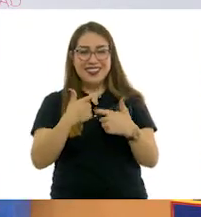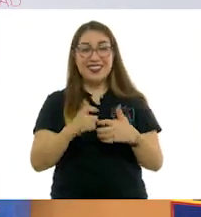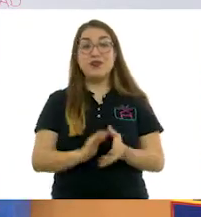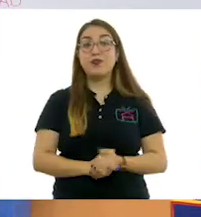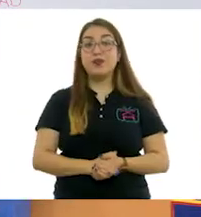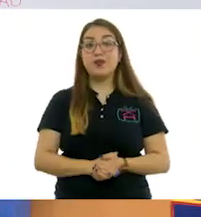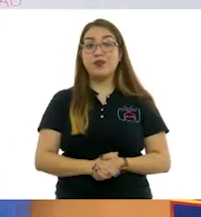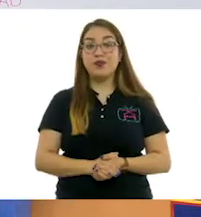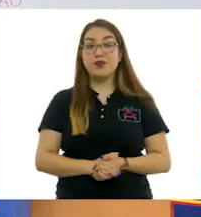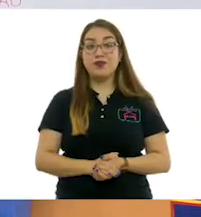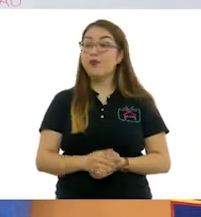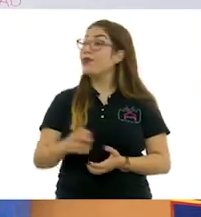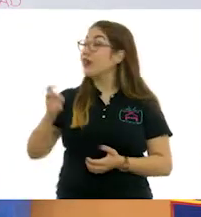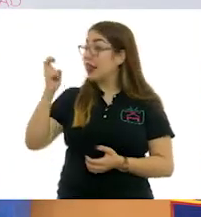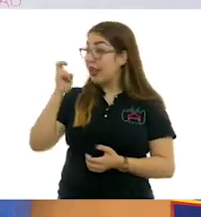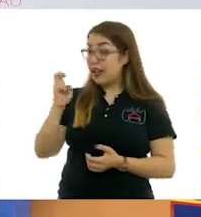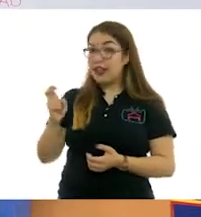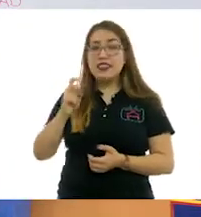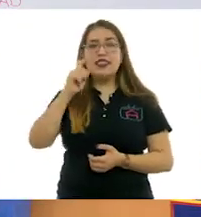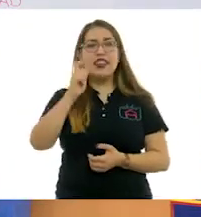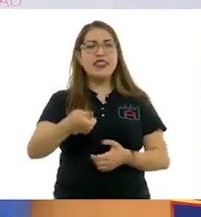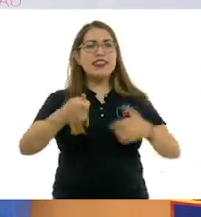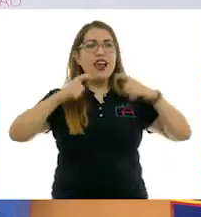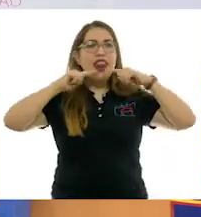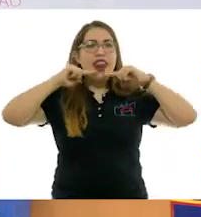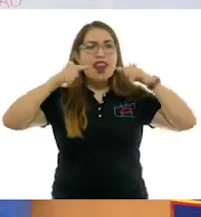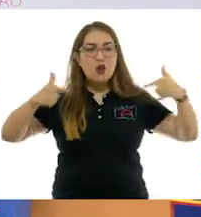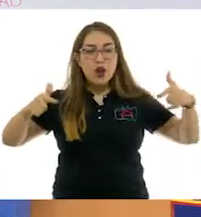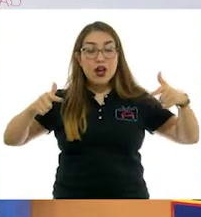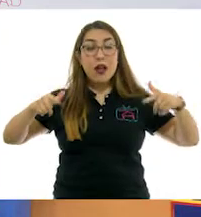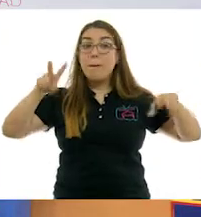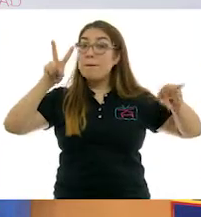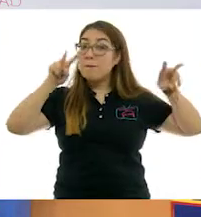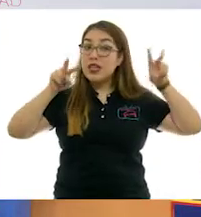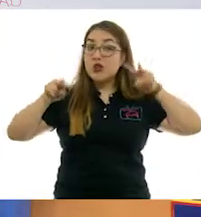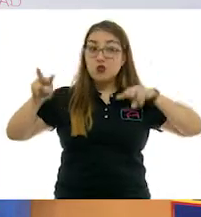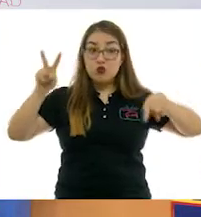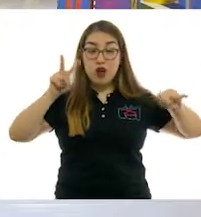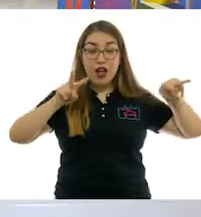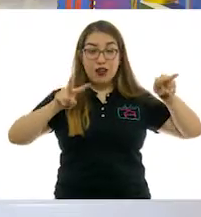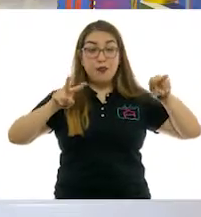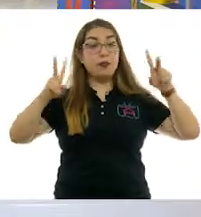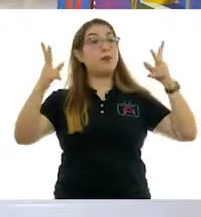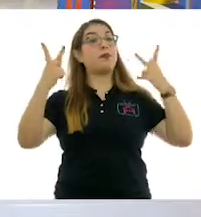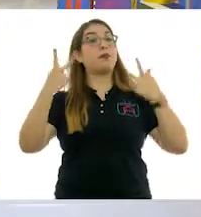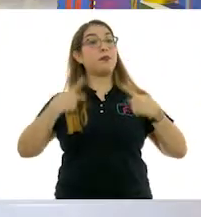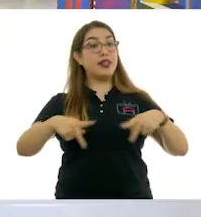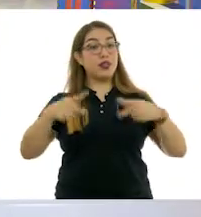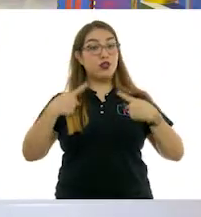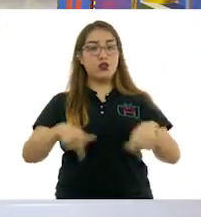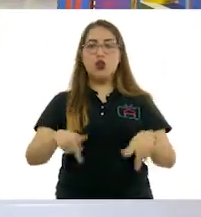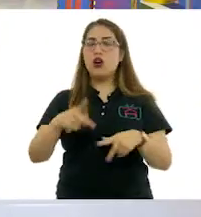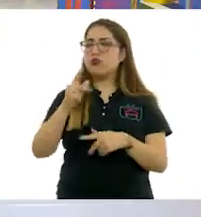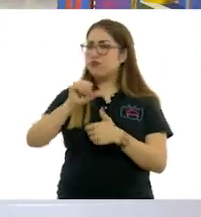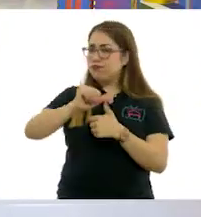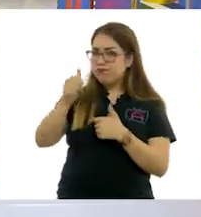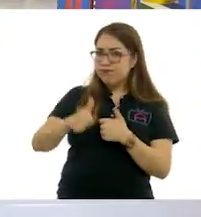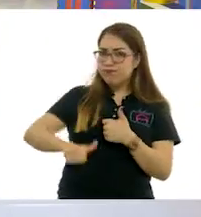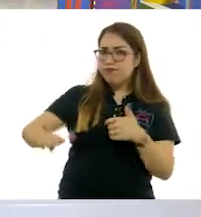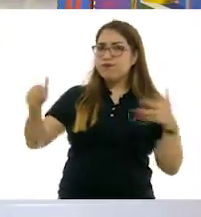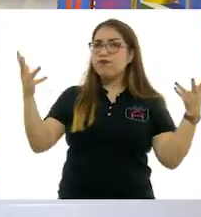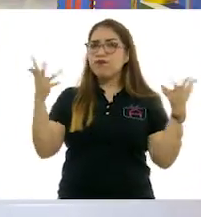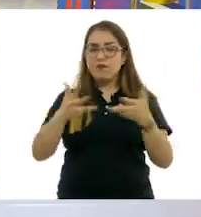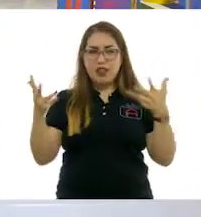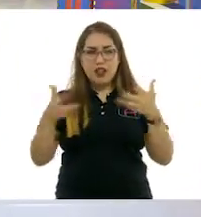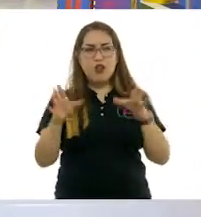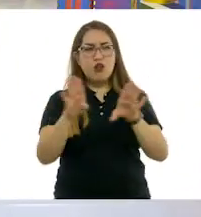Es un lenguaje visual. Así es. Que donde los artistas interpretan, bueno, a través de texturas